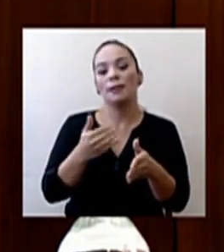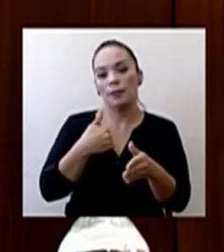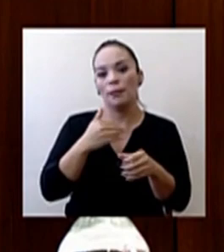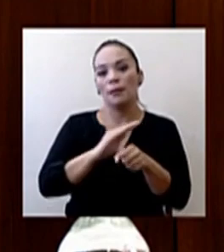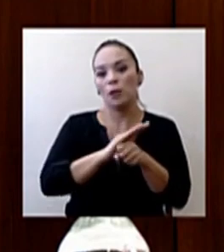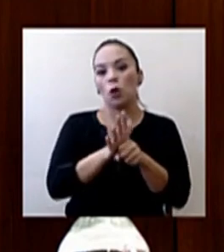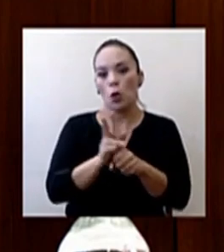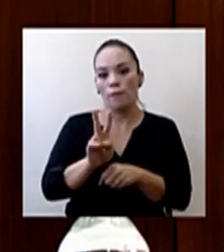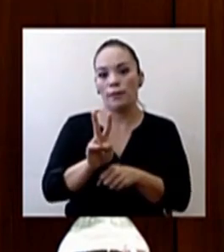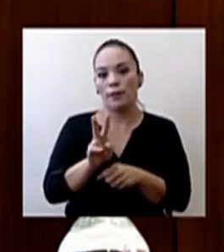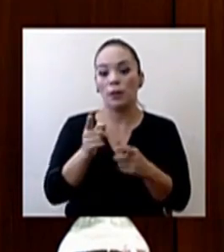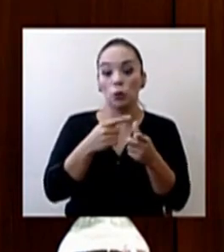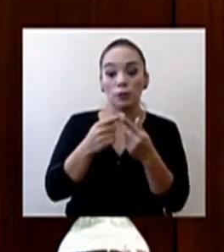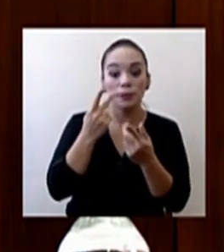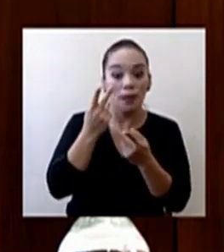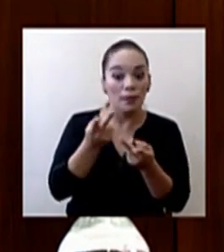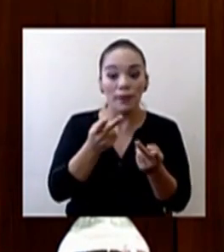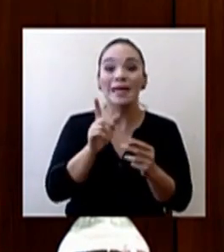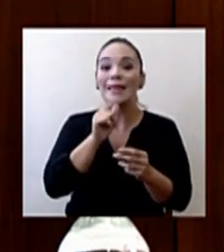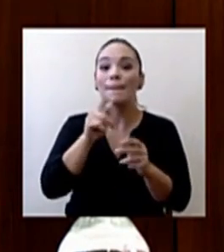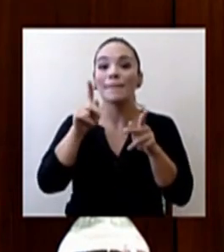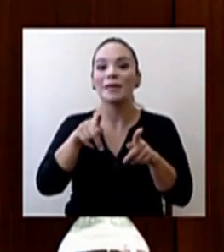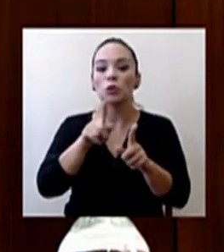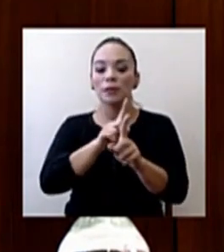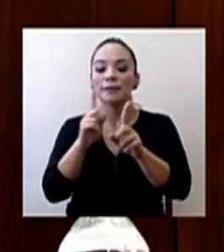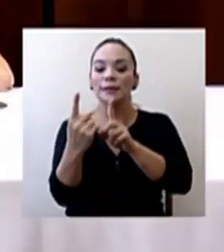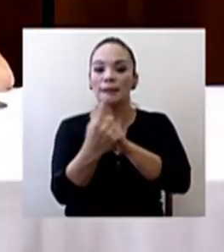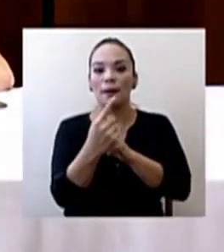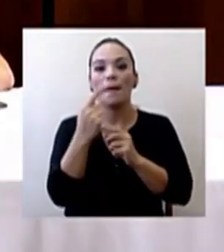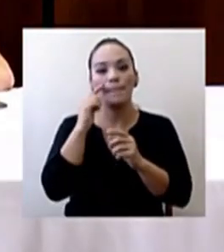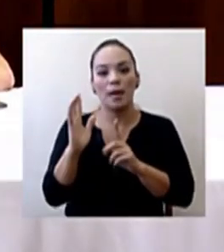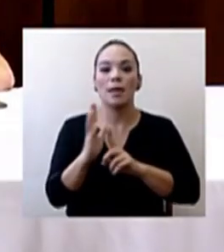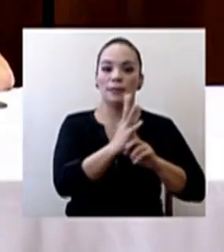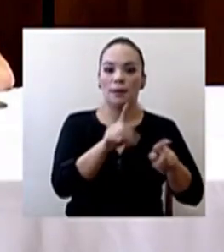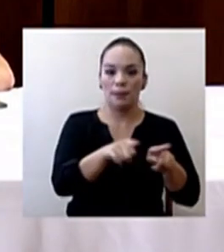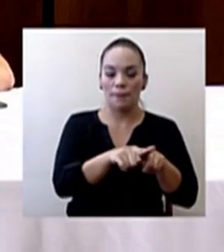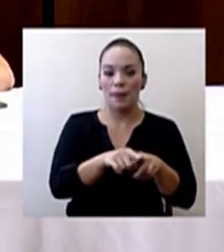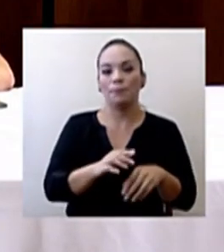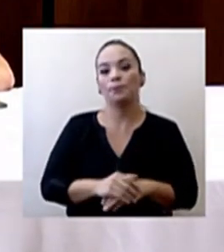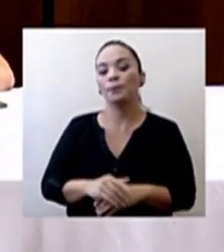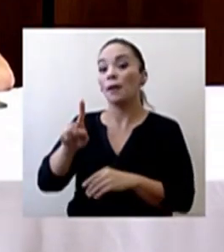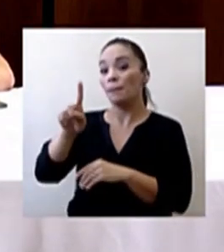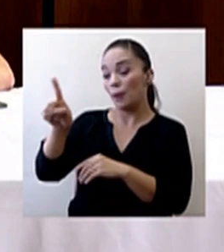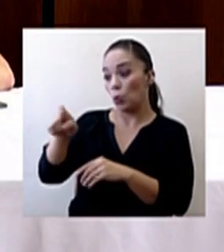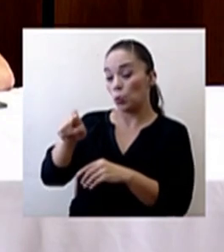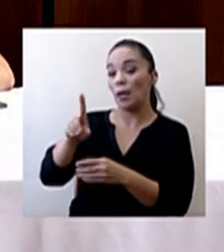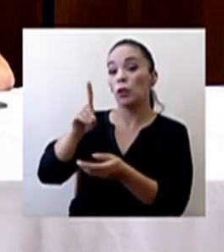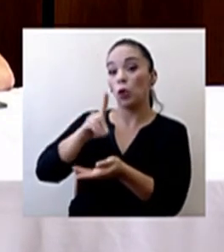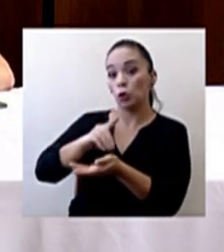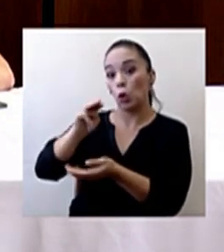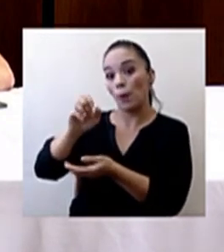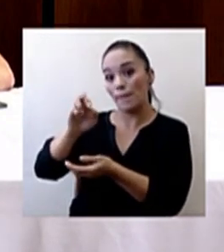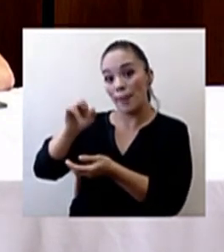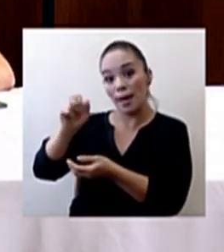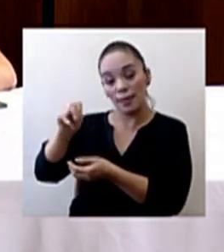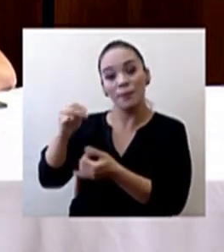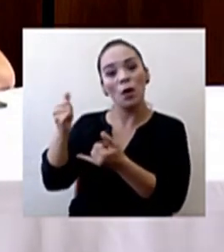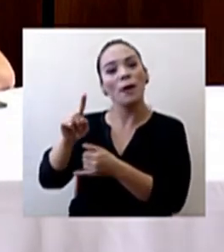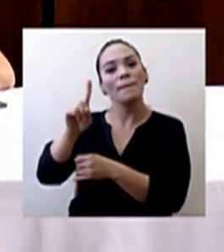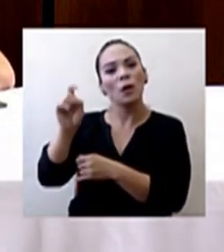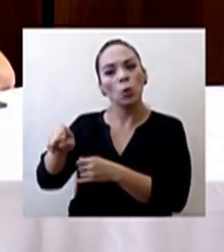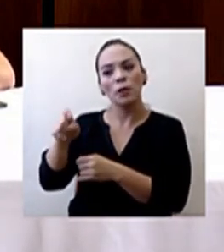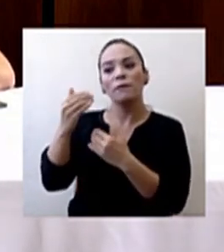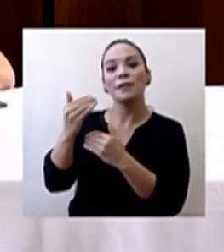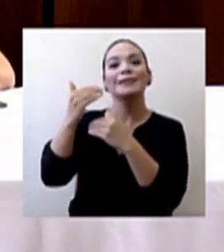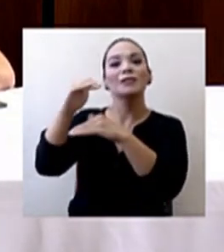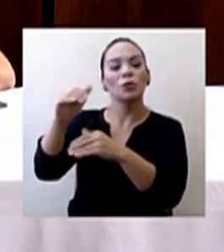ver cuáles son sus contactos para aislarlos también. Doctor Marín, nos preguntan sobre excepciones a la restricción